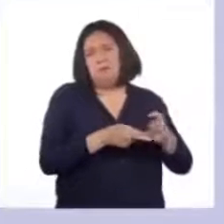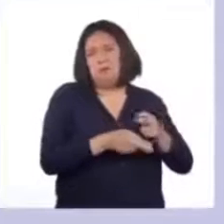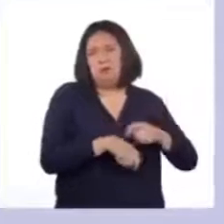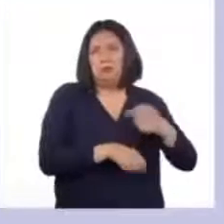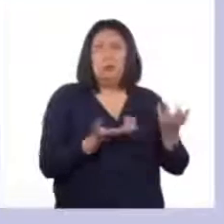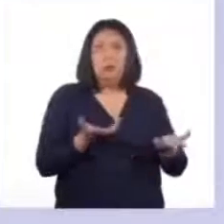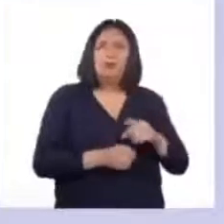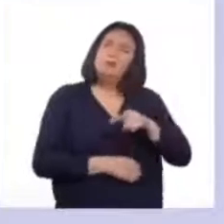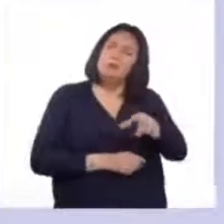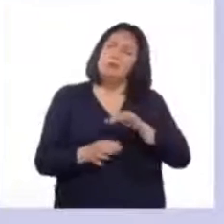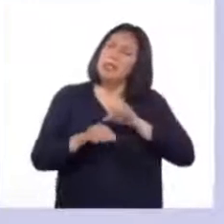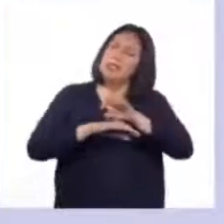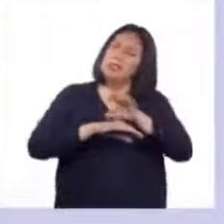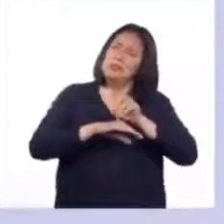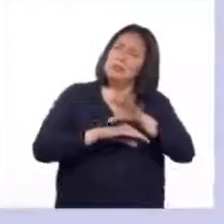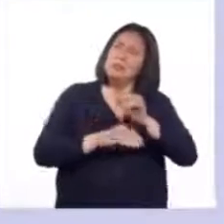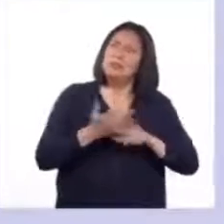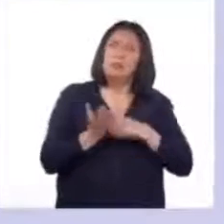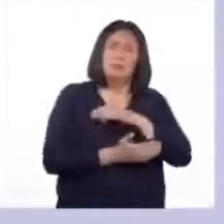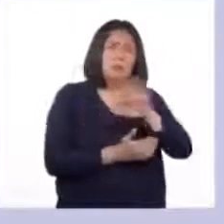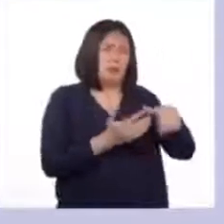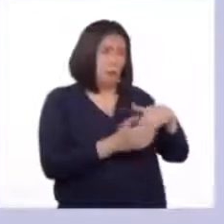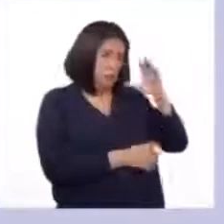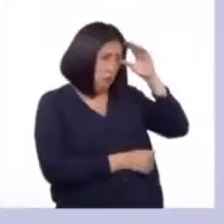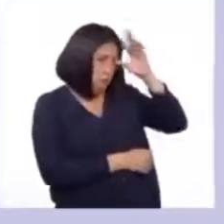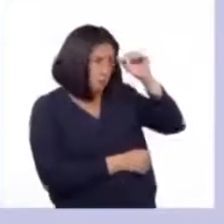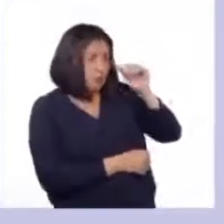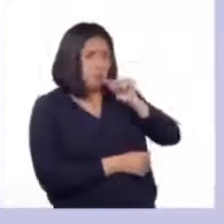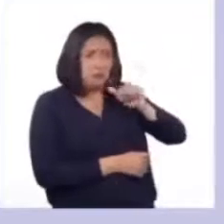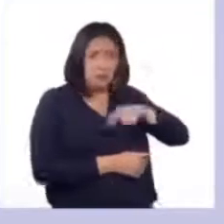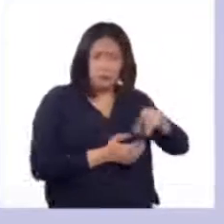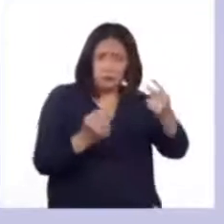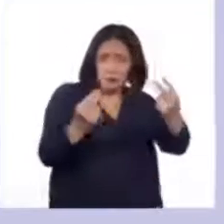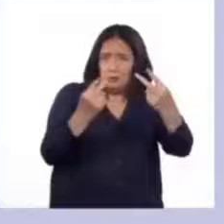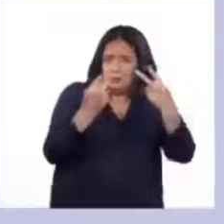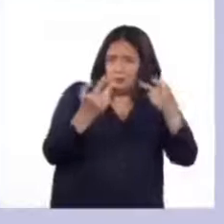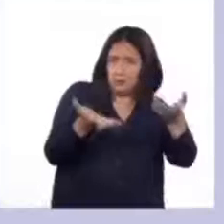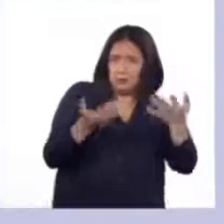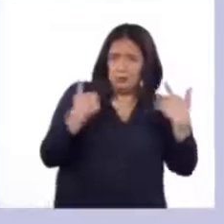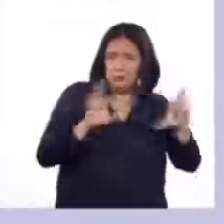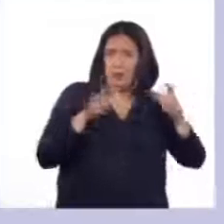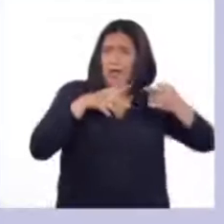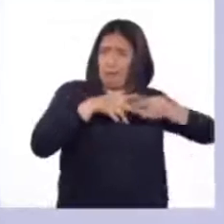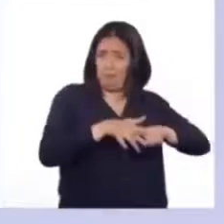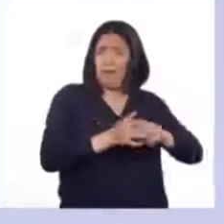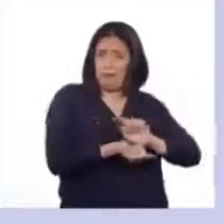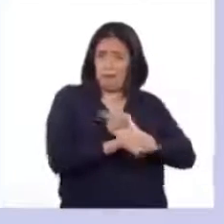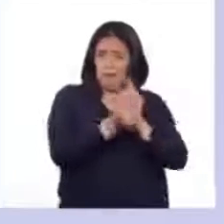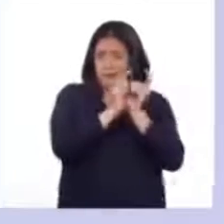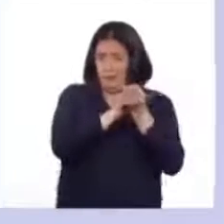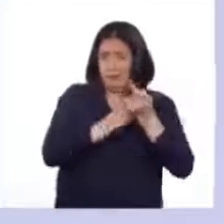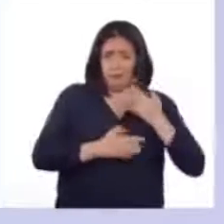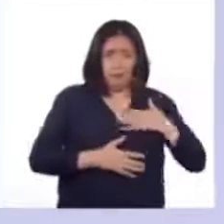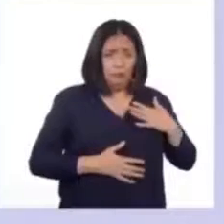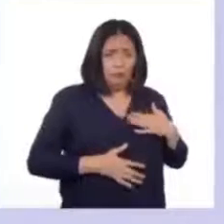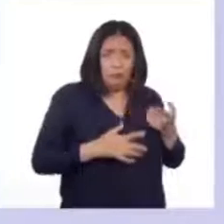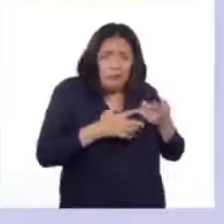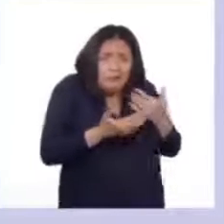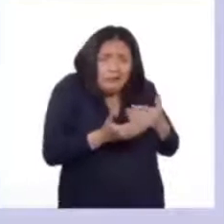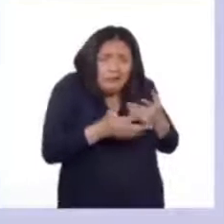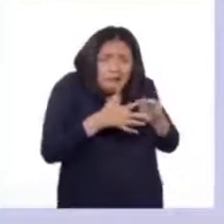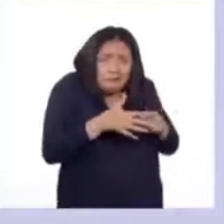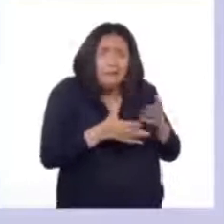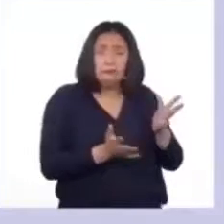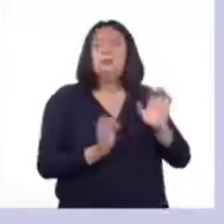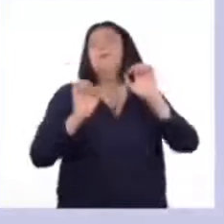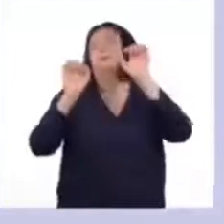¿Podría darnos algunas recomendaciones para todos los chicos y chicas que ven el programa y que ya están iniciando o están muy cerca de iniciar la pubertad?